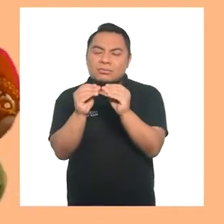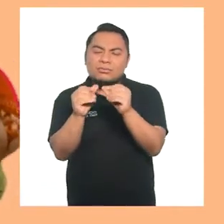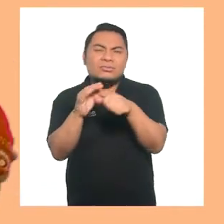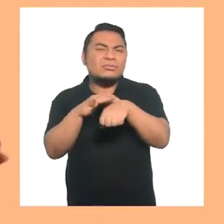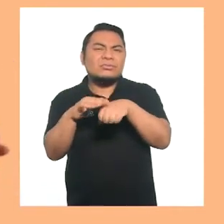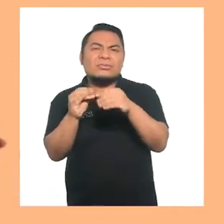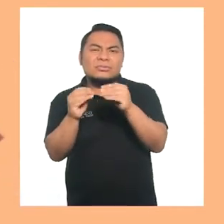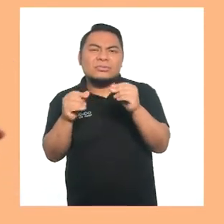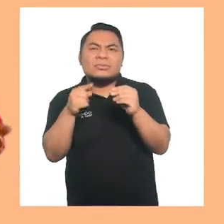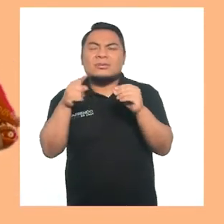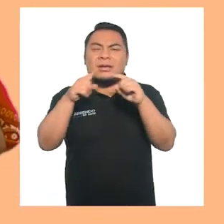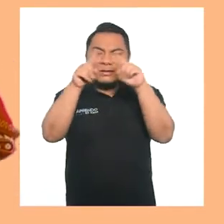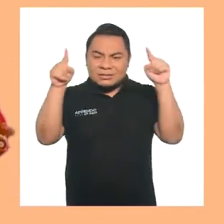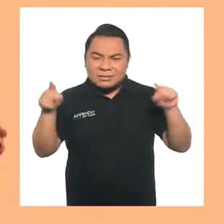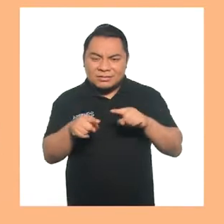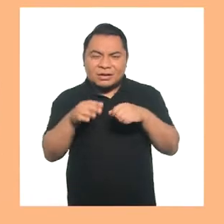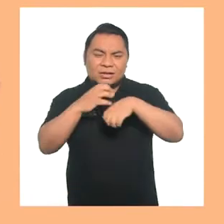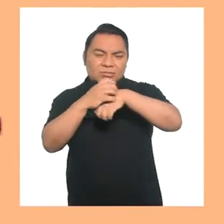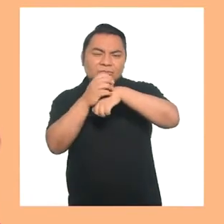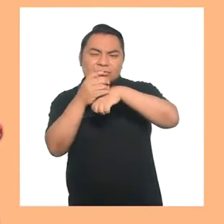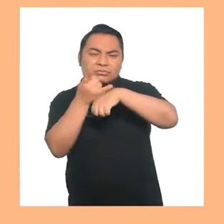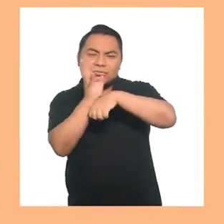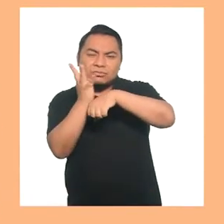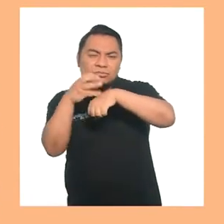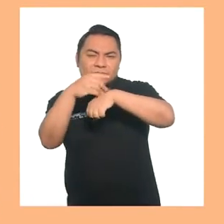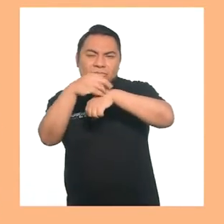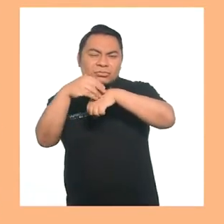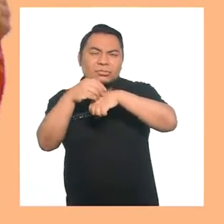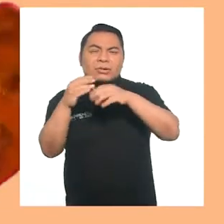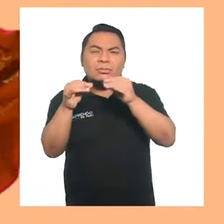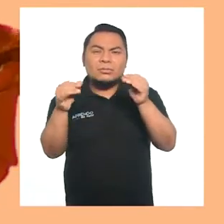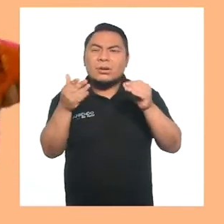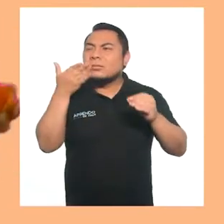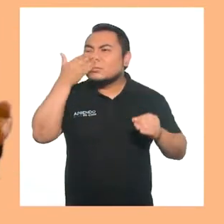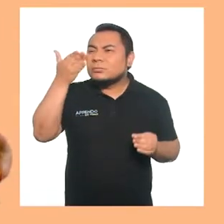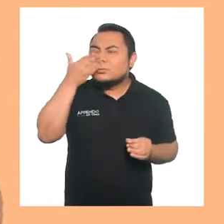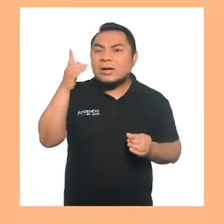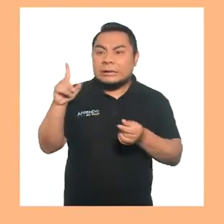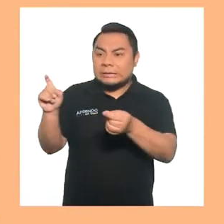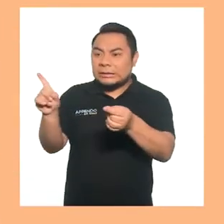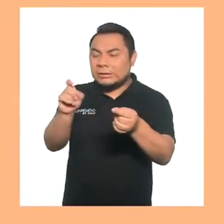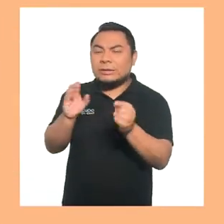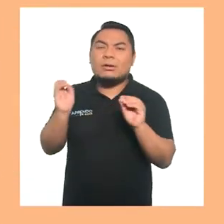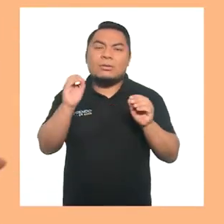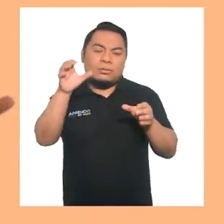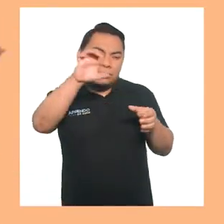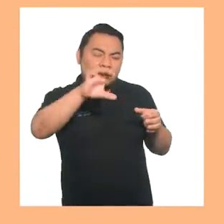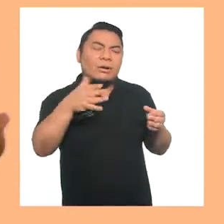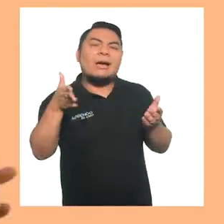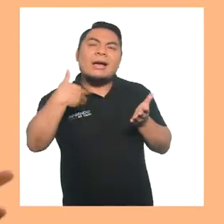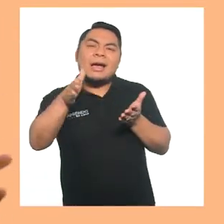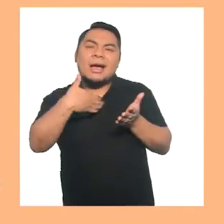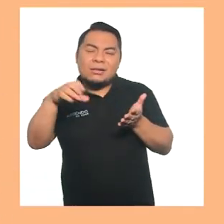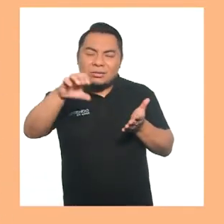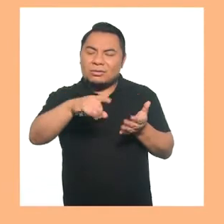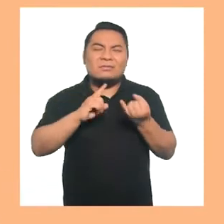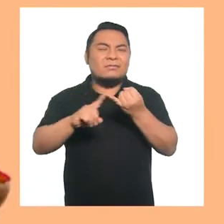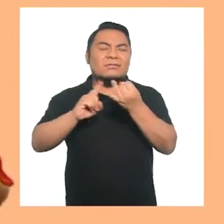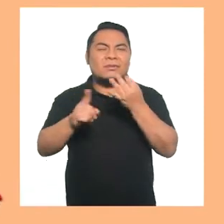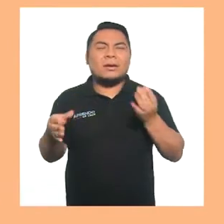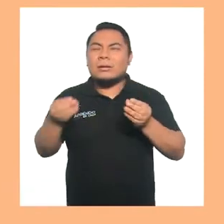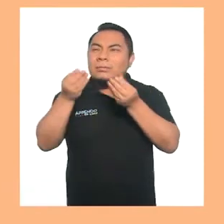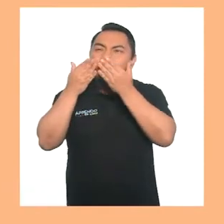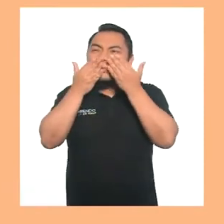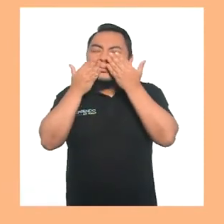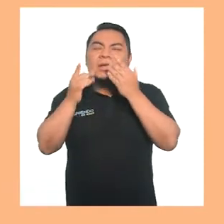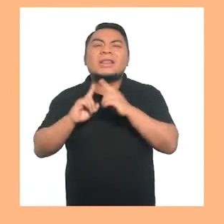texturas, formas, tamaños, olores como perfume, vinagre o alcohol u